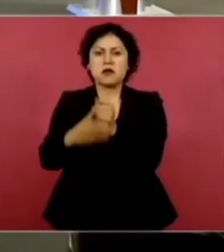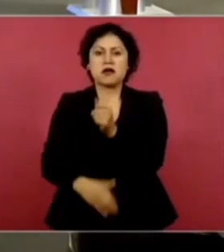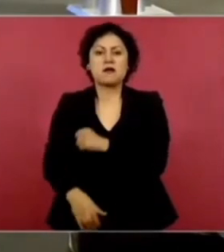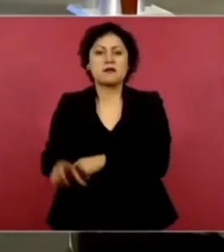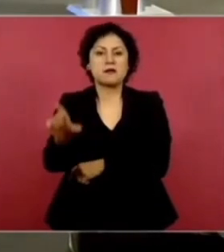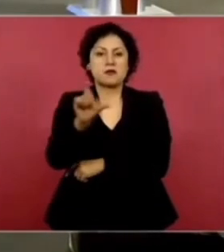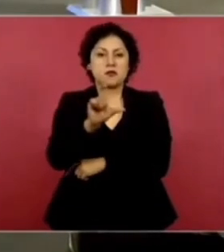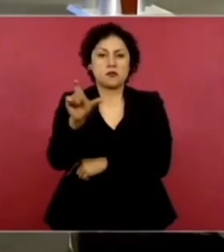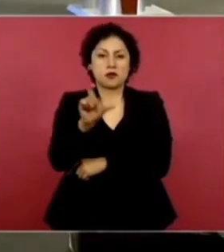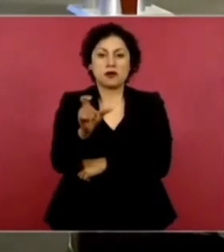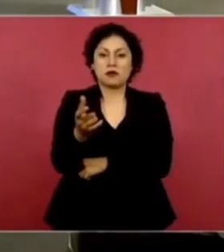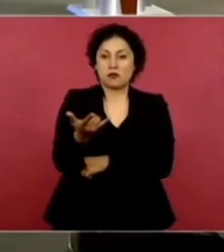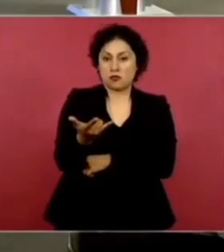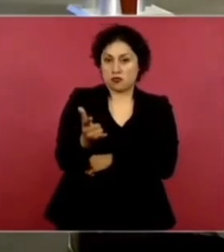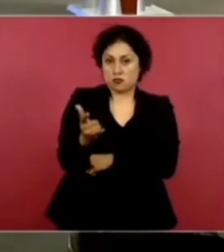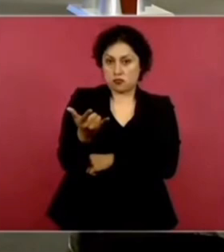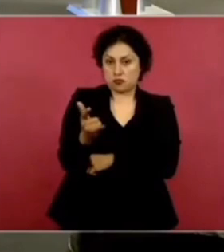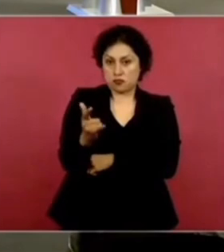En julio.